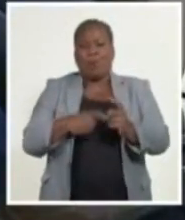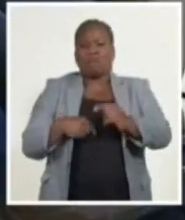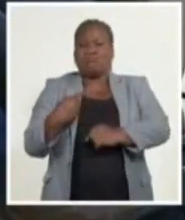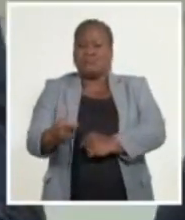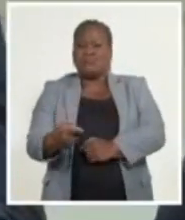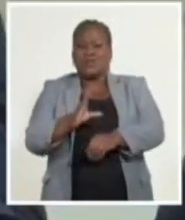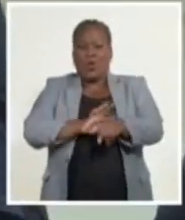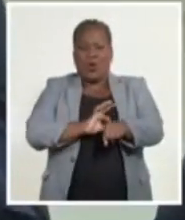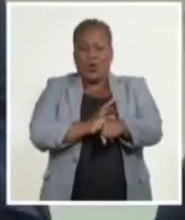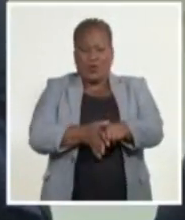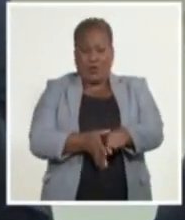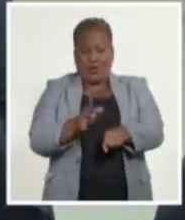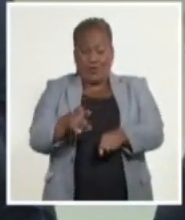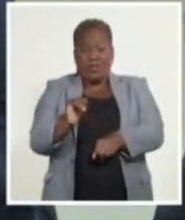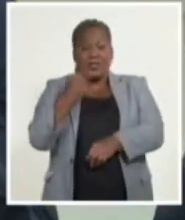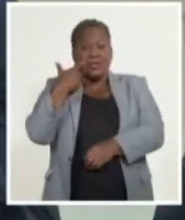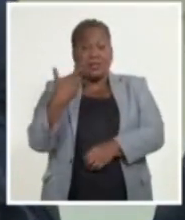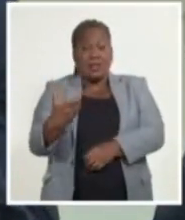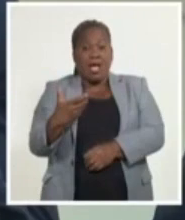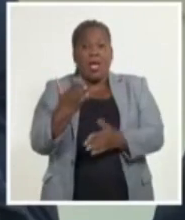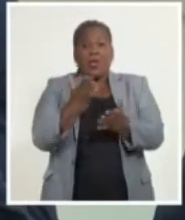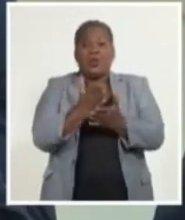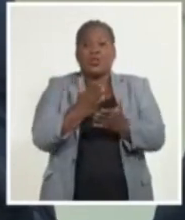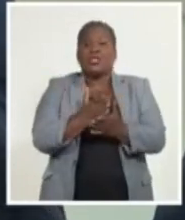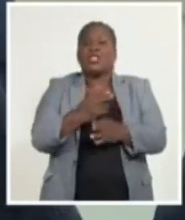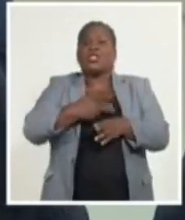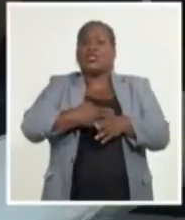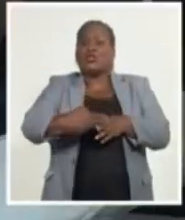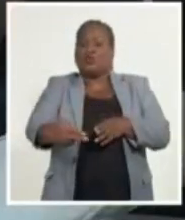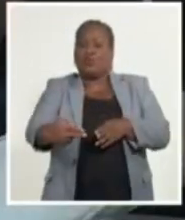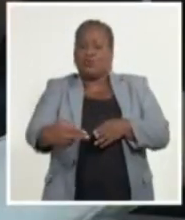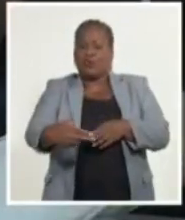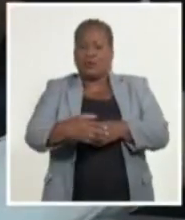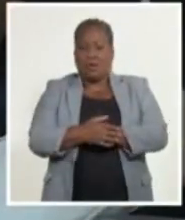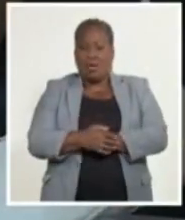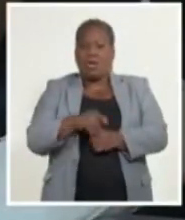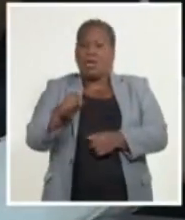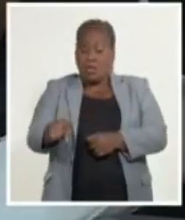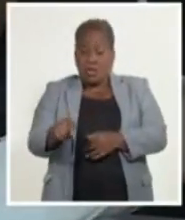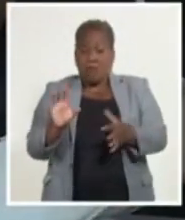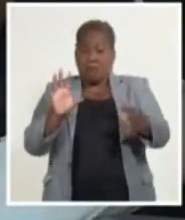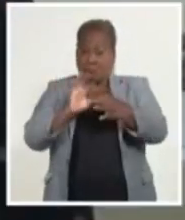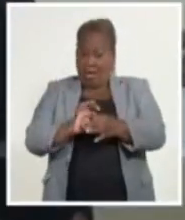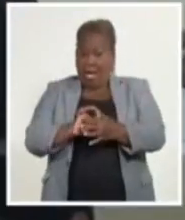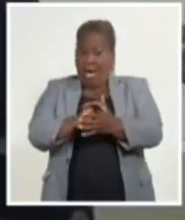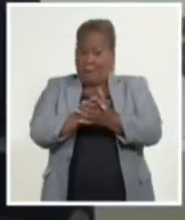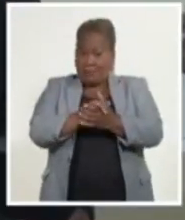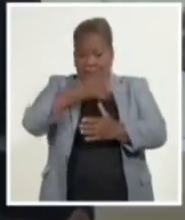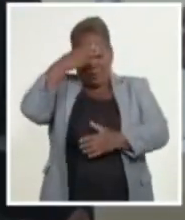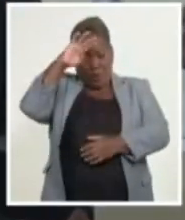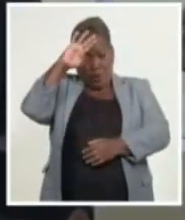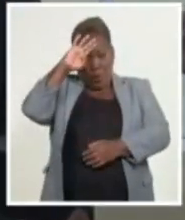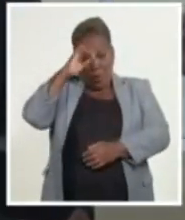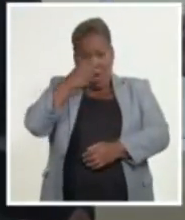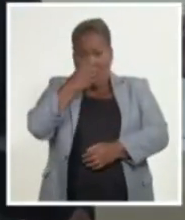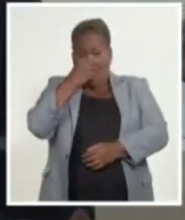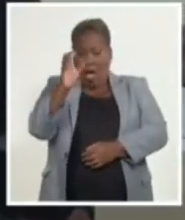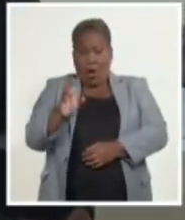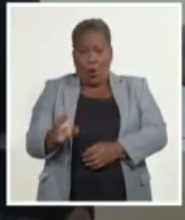COVID-19, se interesó por el estudio de la historia y reafirmó los lazos de amistad entre Cuba y Angola. Y me fue